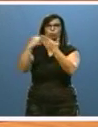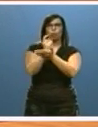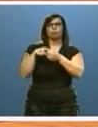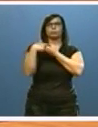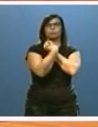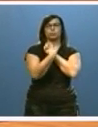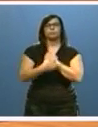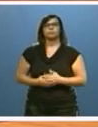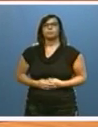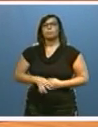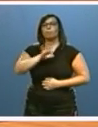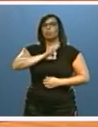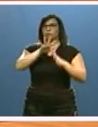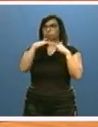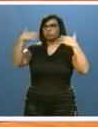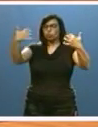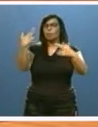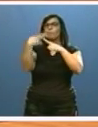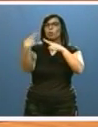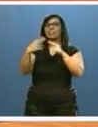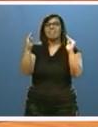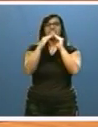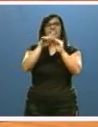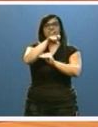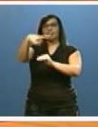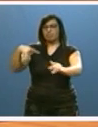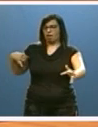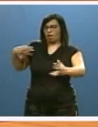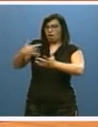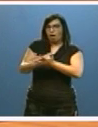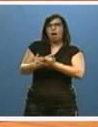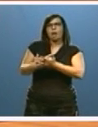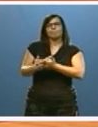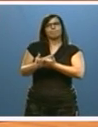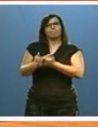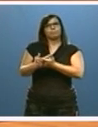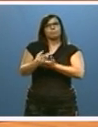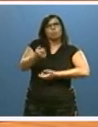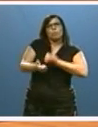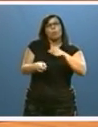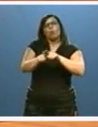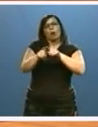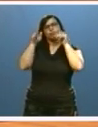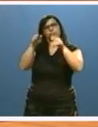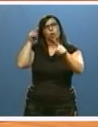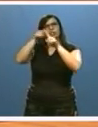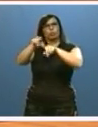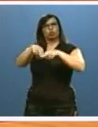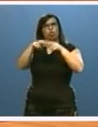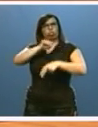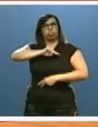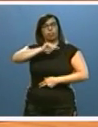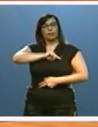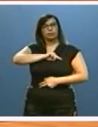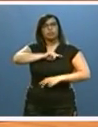Señorías, nuestra política de vivienda ha venido todos estos años reforzando su vocación y su sentido social, con